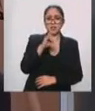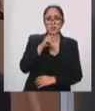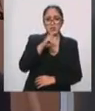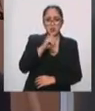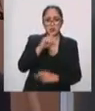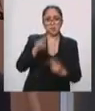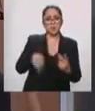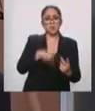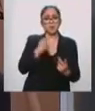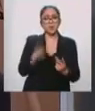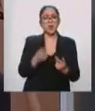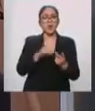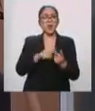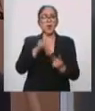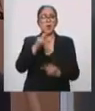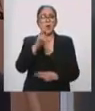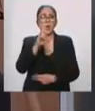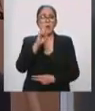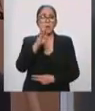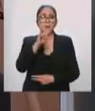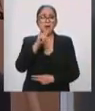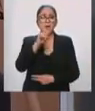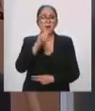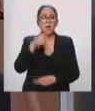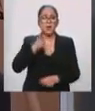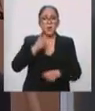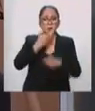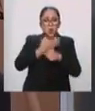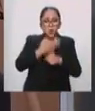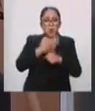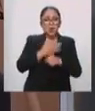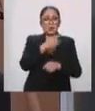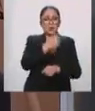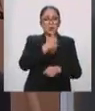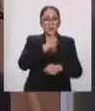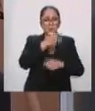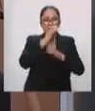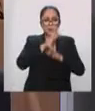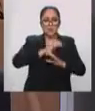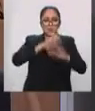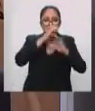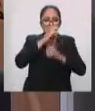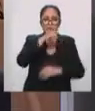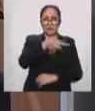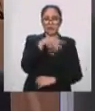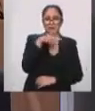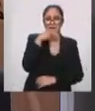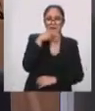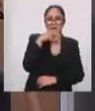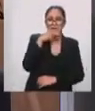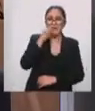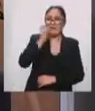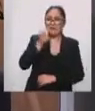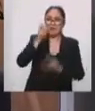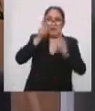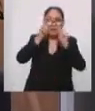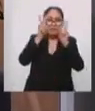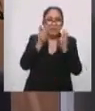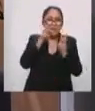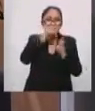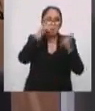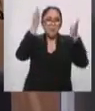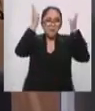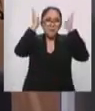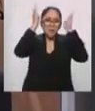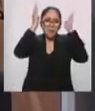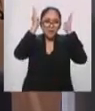Roberto Vargas le voy a cantar una canción. A ver, Fíjate que le gusta la de Con mi burrito sabanero voy camino de Belén. ¿Por qué le gusta esa